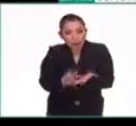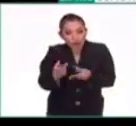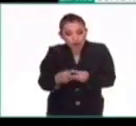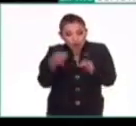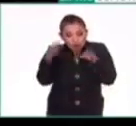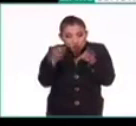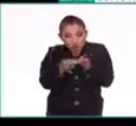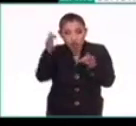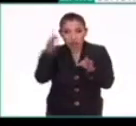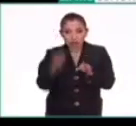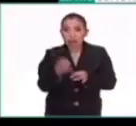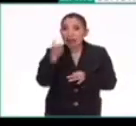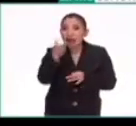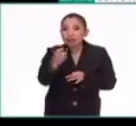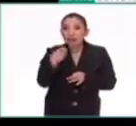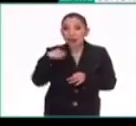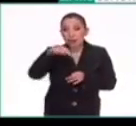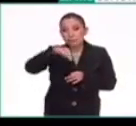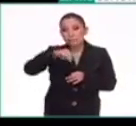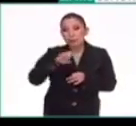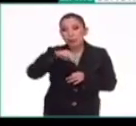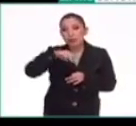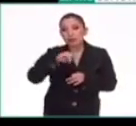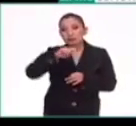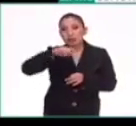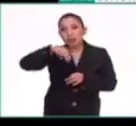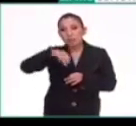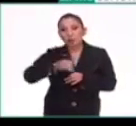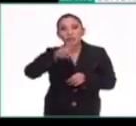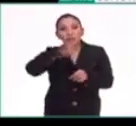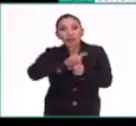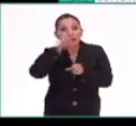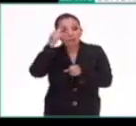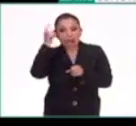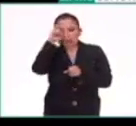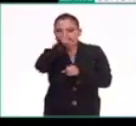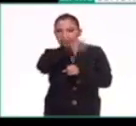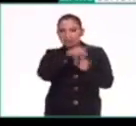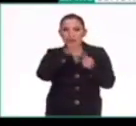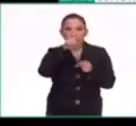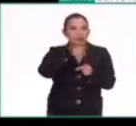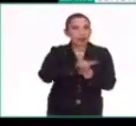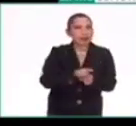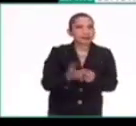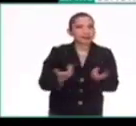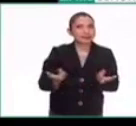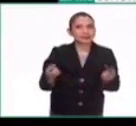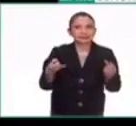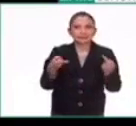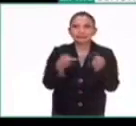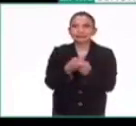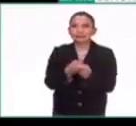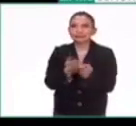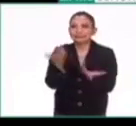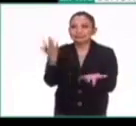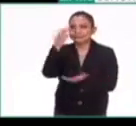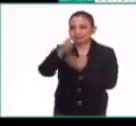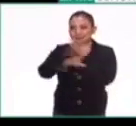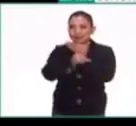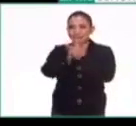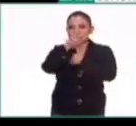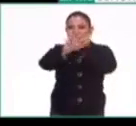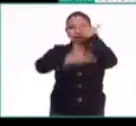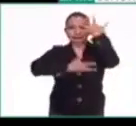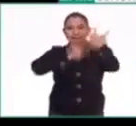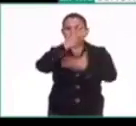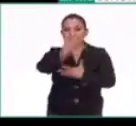exacta. Y esos son los nemontemi. O sea, son días paradójicos, son días de caos, porque